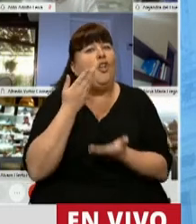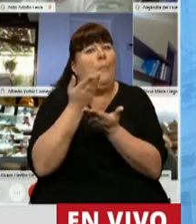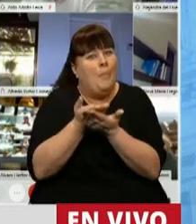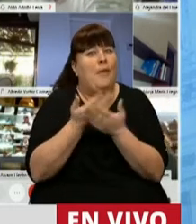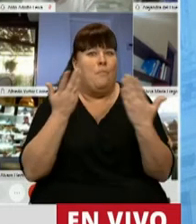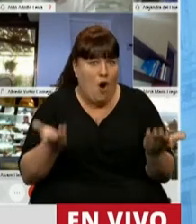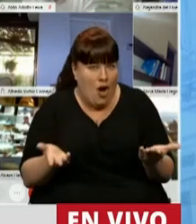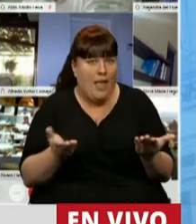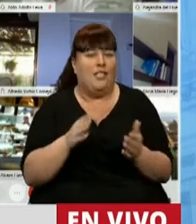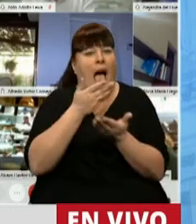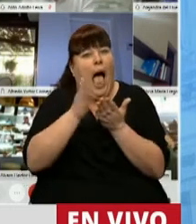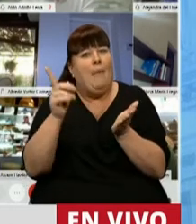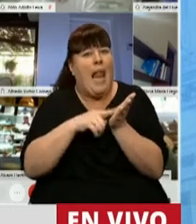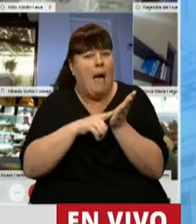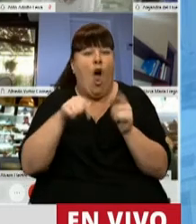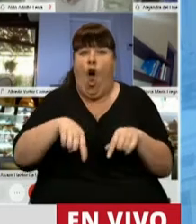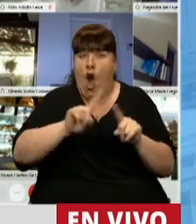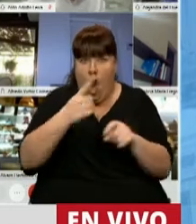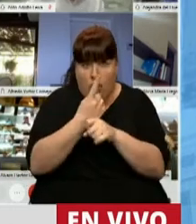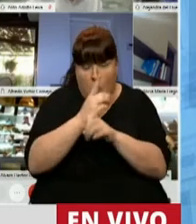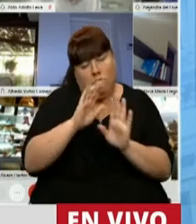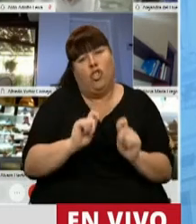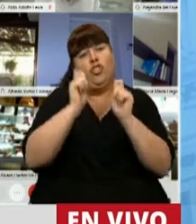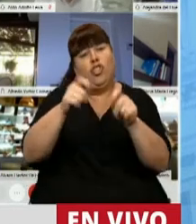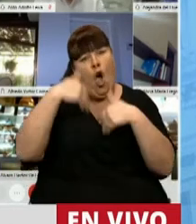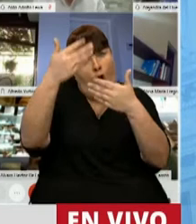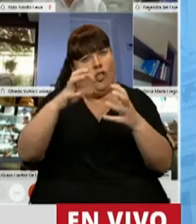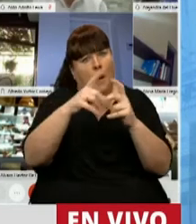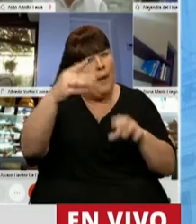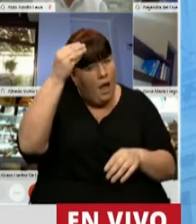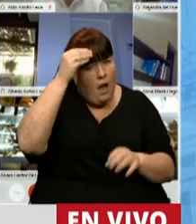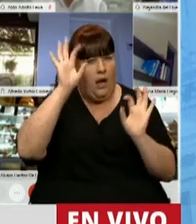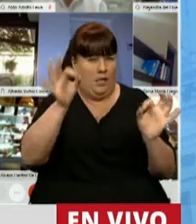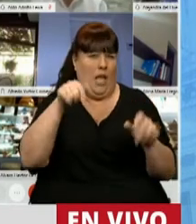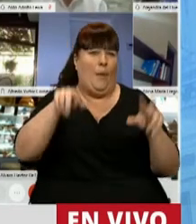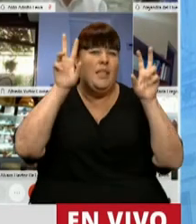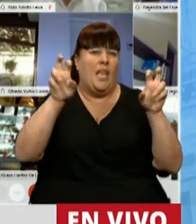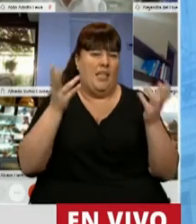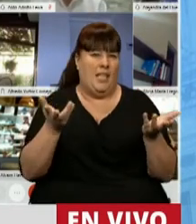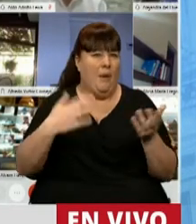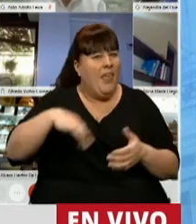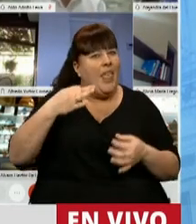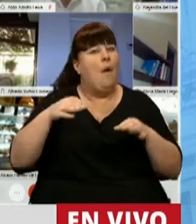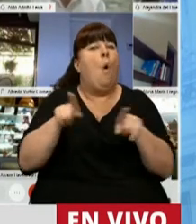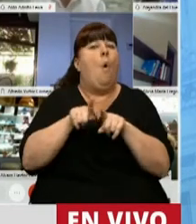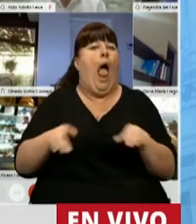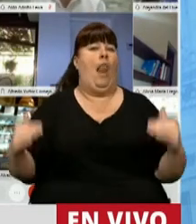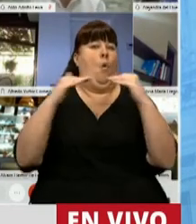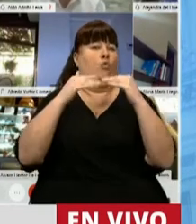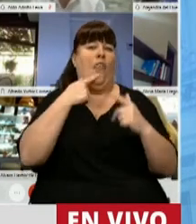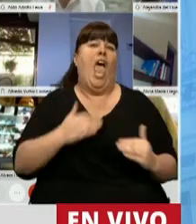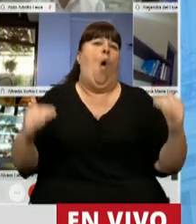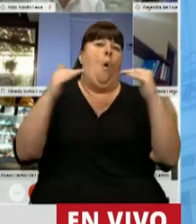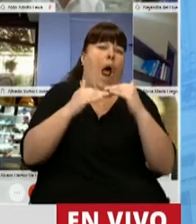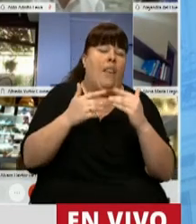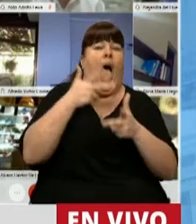pedía por eso del apartamento, si no lo podemos hacer ahora, que lo tengamos en cuenta de esto, porque tenemos que ser justos. Hablamos de